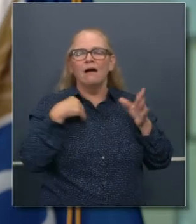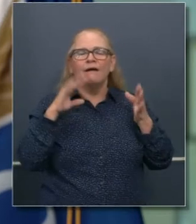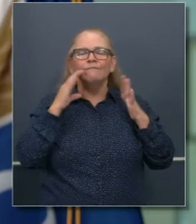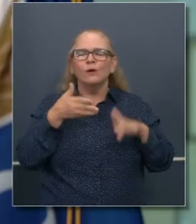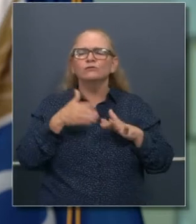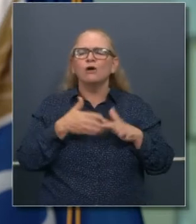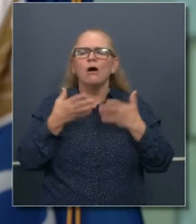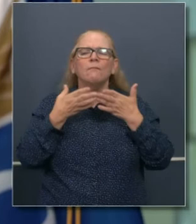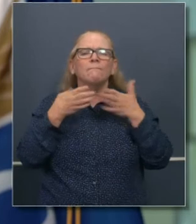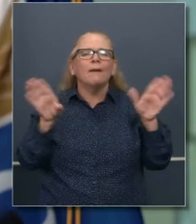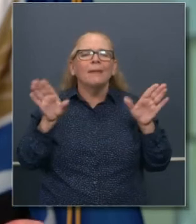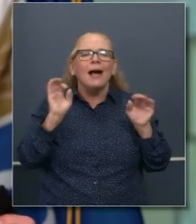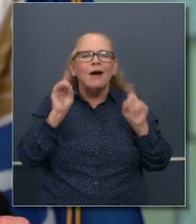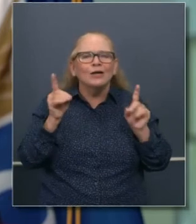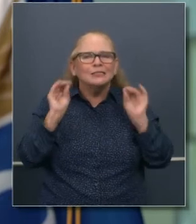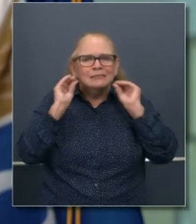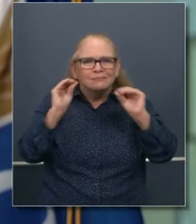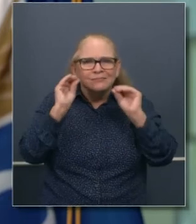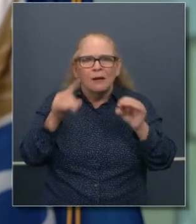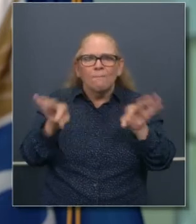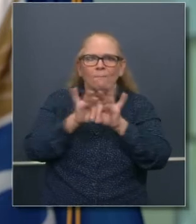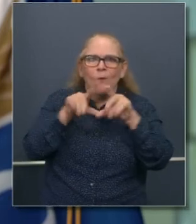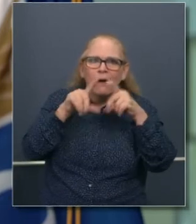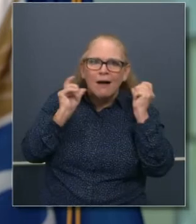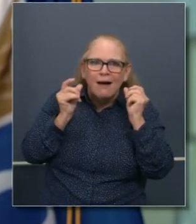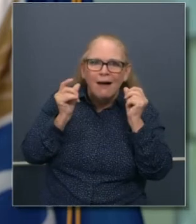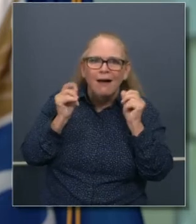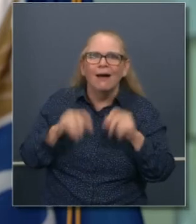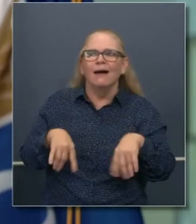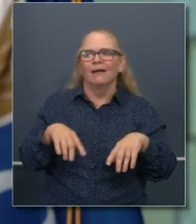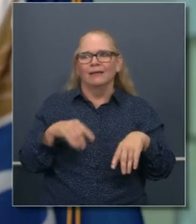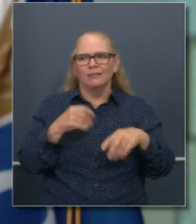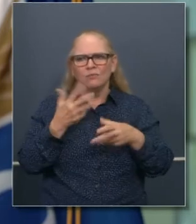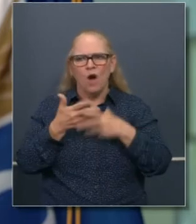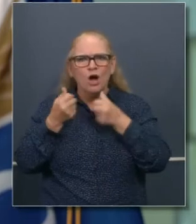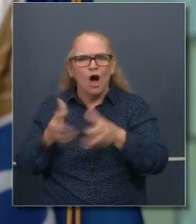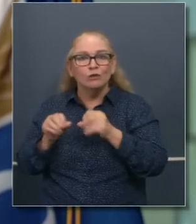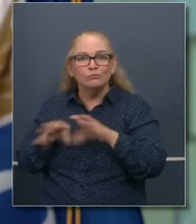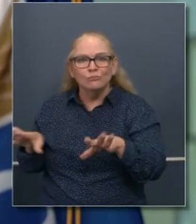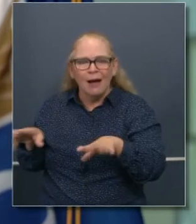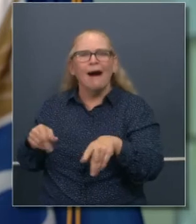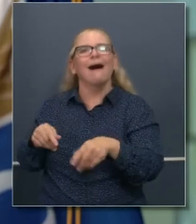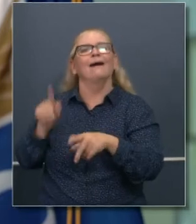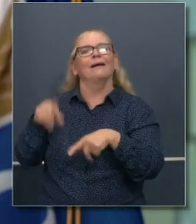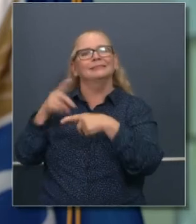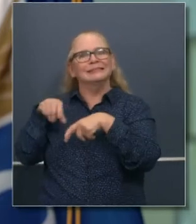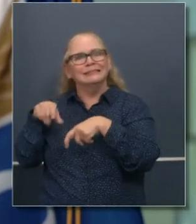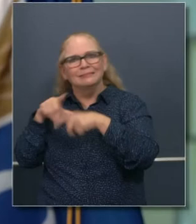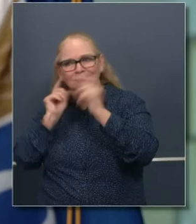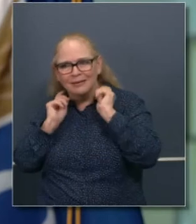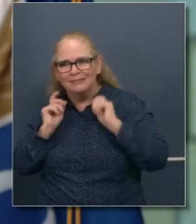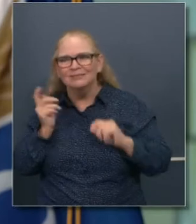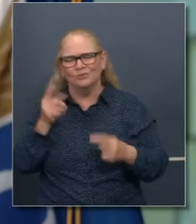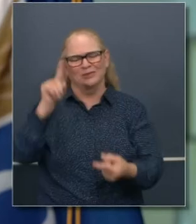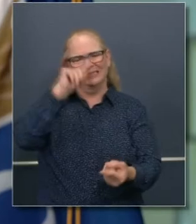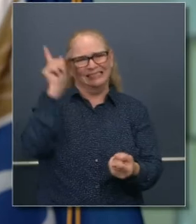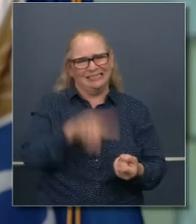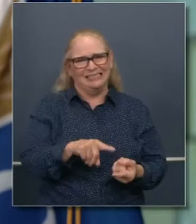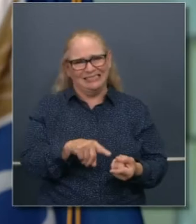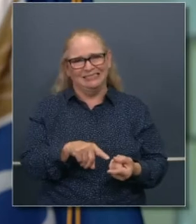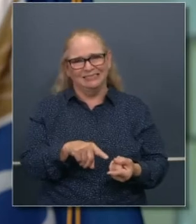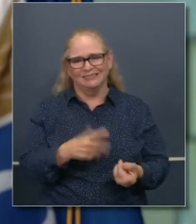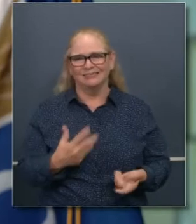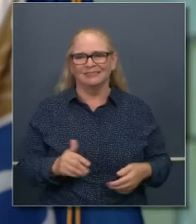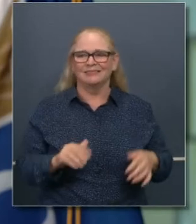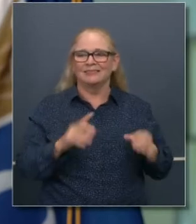y de crear conciencia en cuanto al uso continuo, continuo uso, incluso si abrimos sectores de la economía,